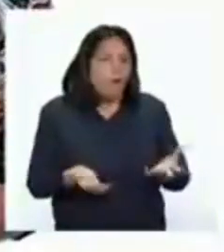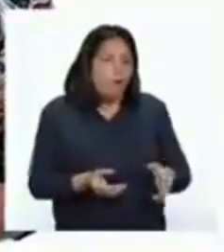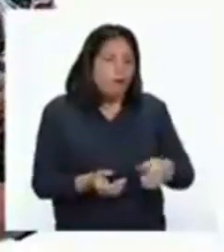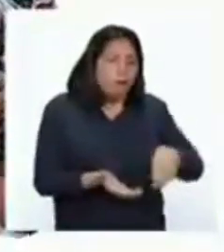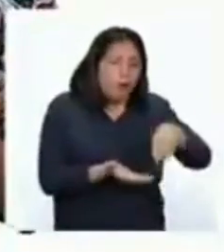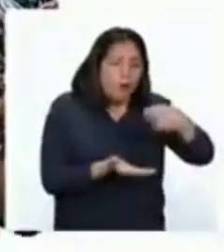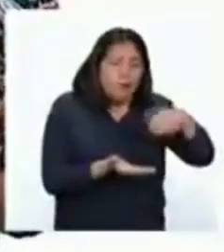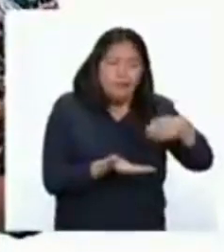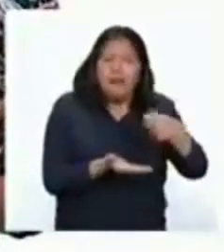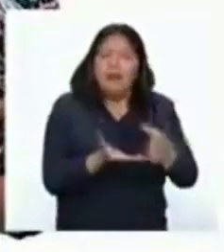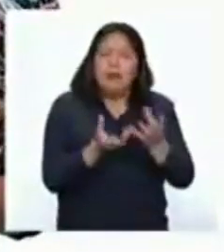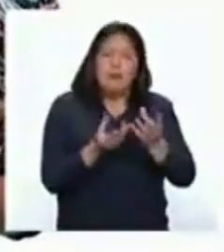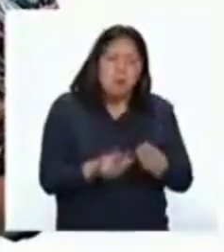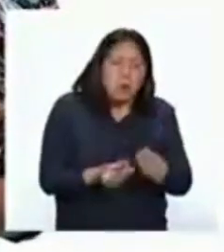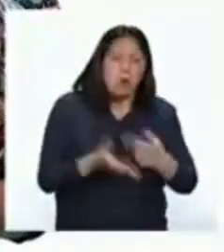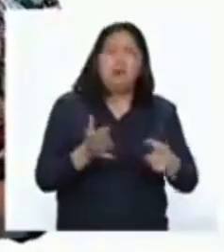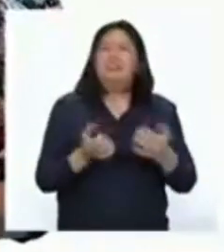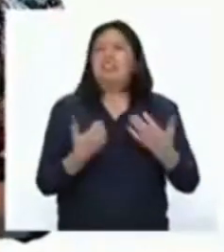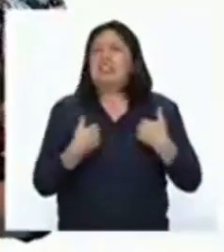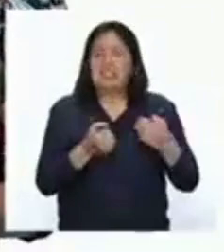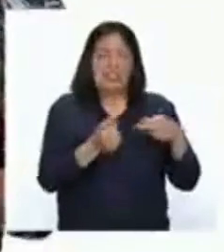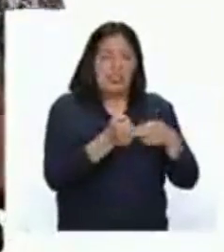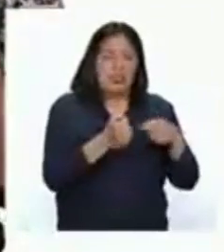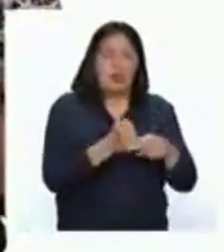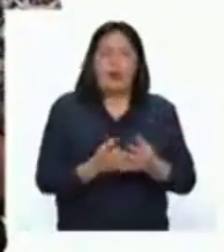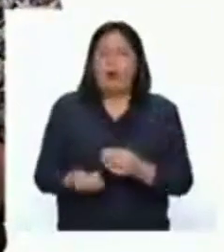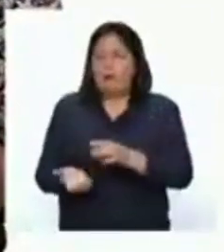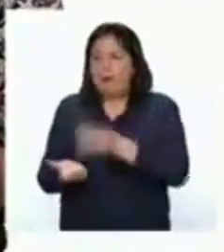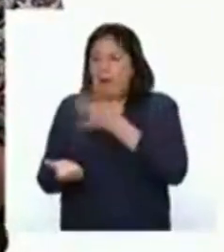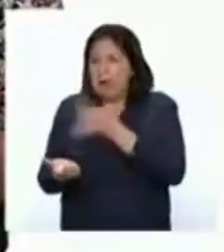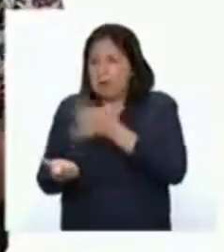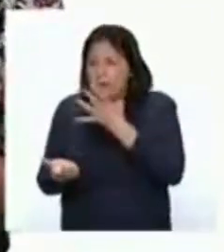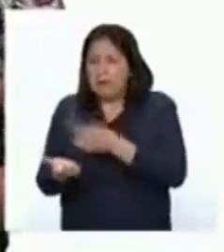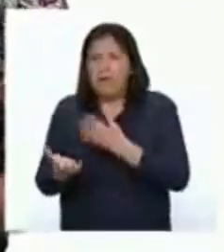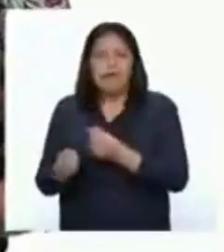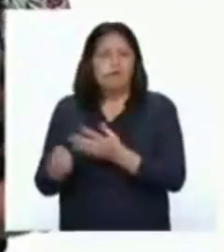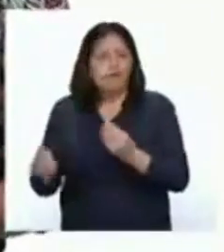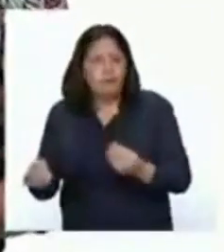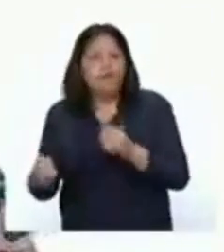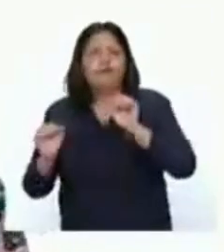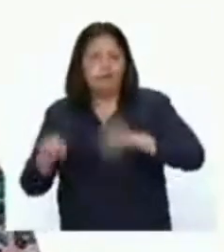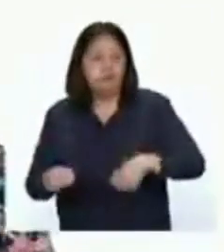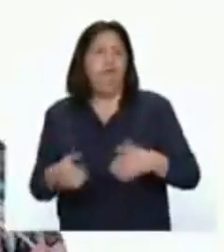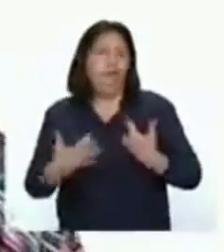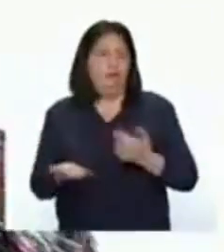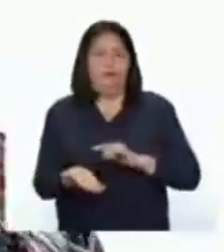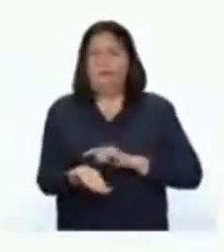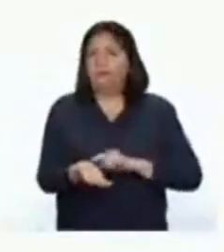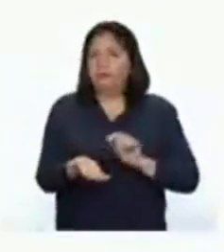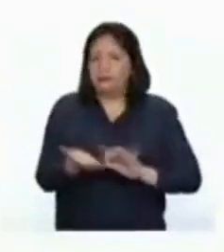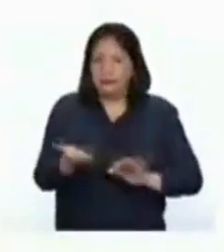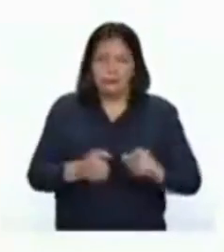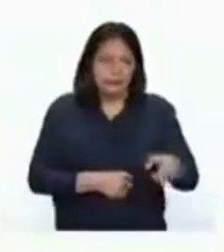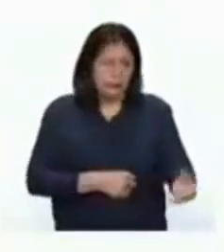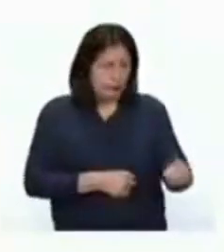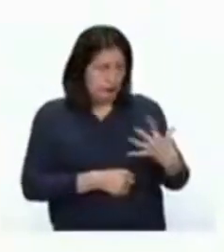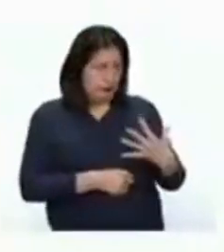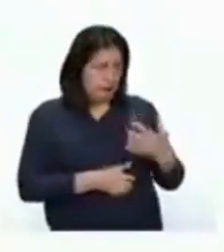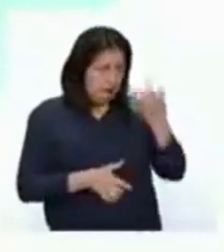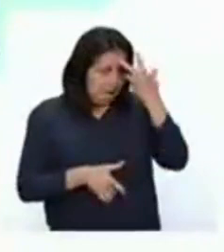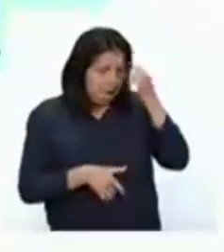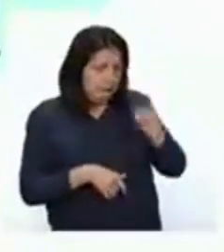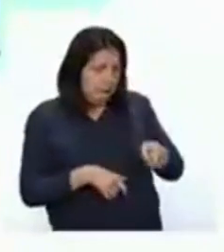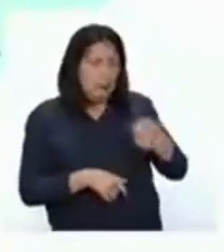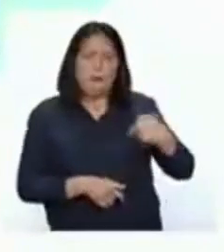ricos en hierro o uso prolongado de algunos medicamentos pueden también causar la anemia. Cuando Teresa me contó que tenía anemia,